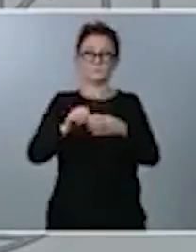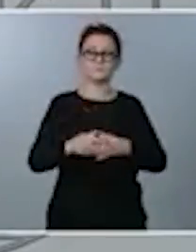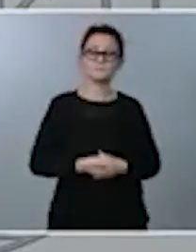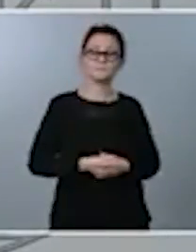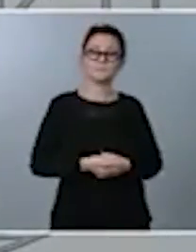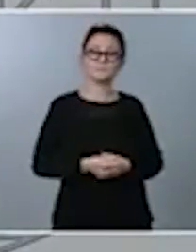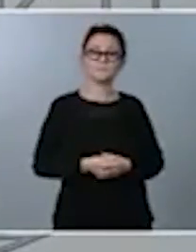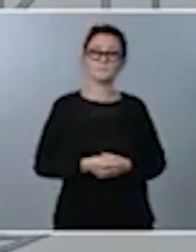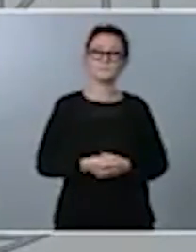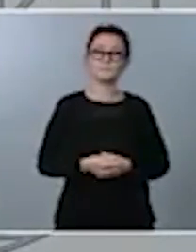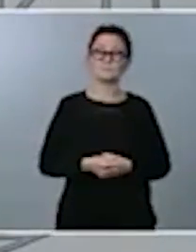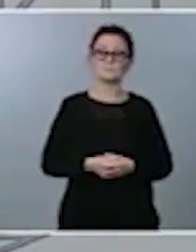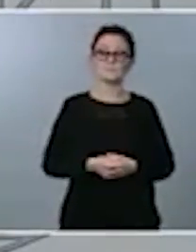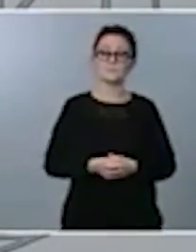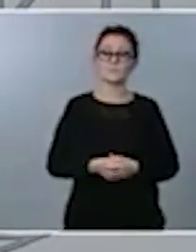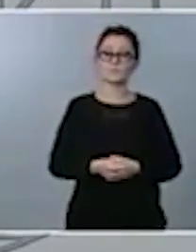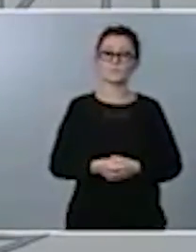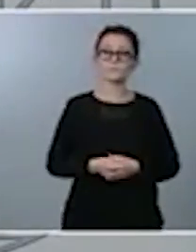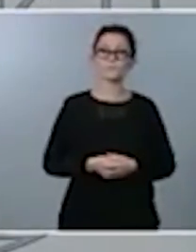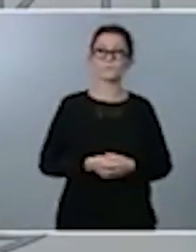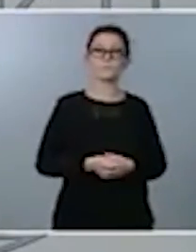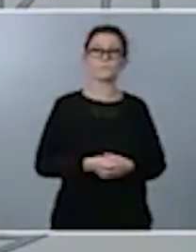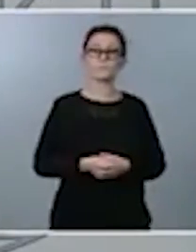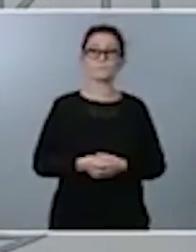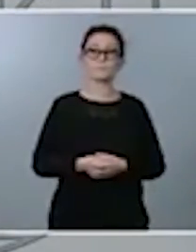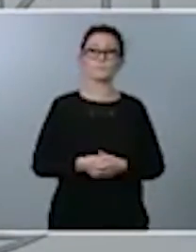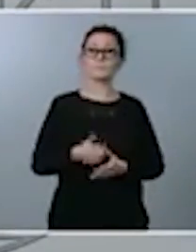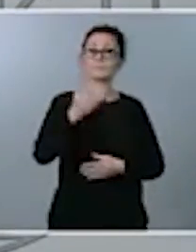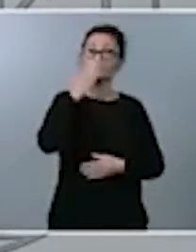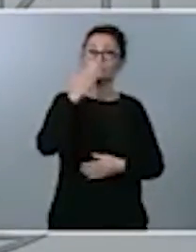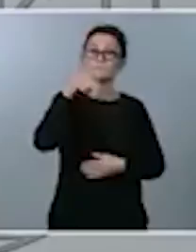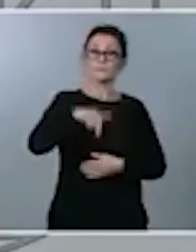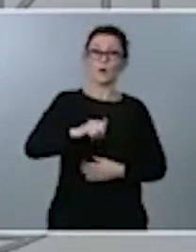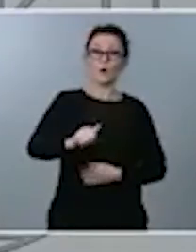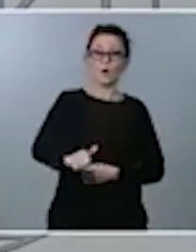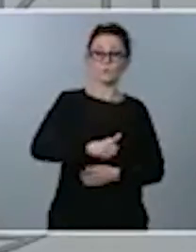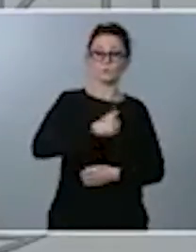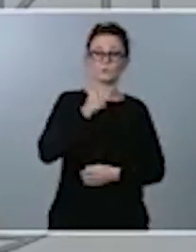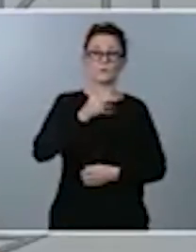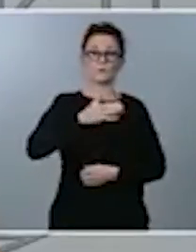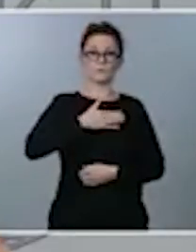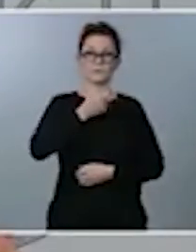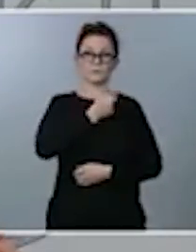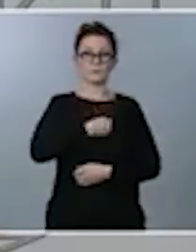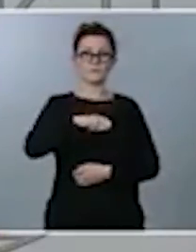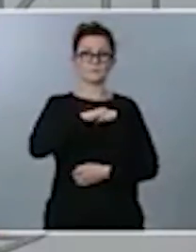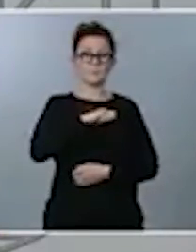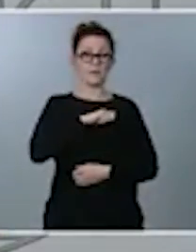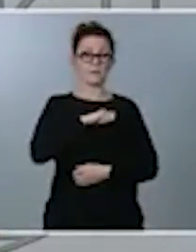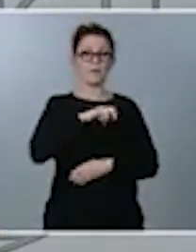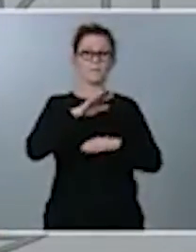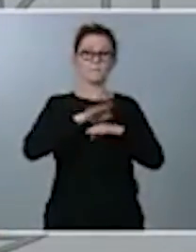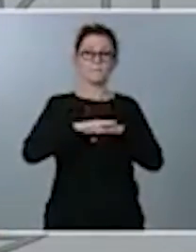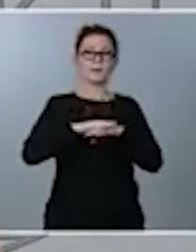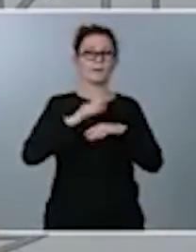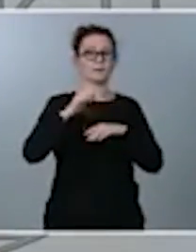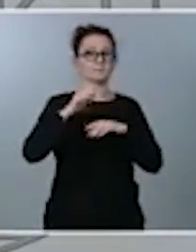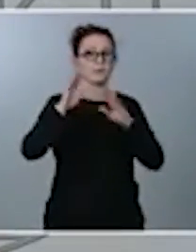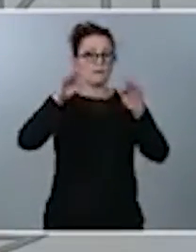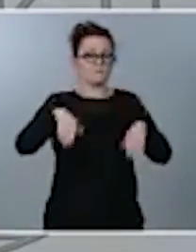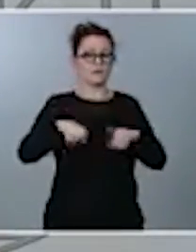si les digo con honestidad que esta es la gran oportunidad que tiene nuestro país para dar un salto de gigante en la